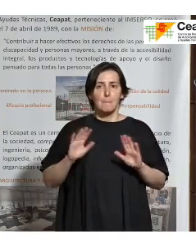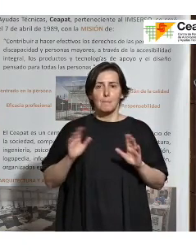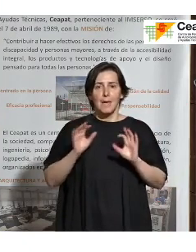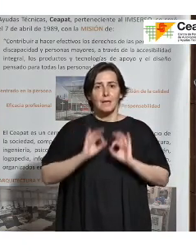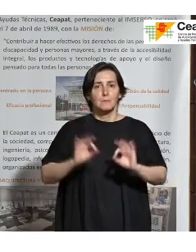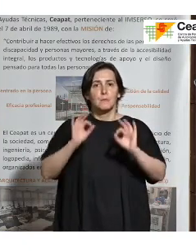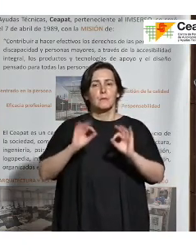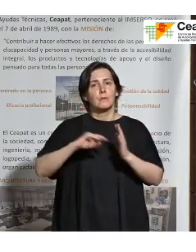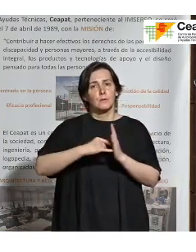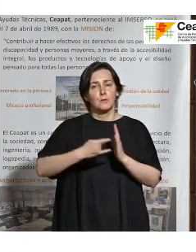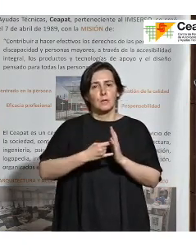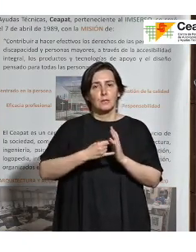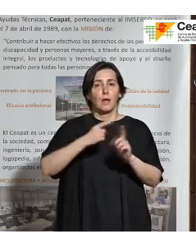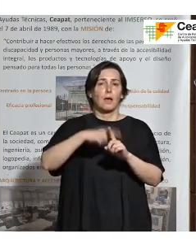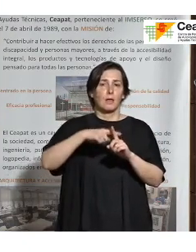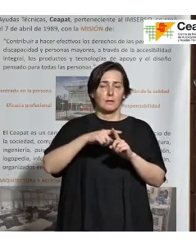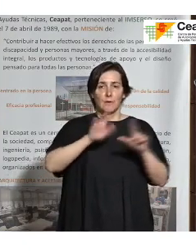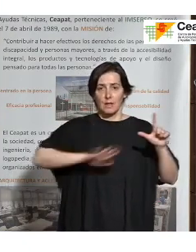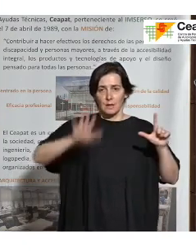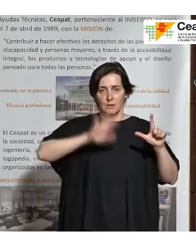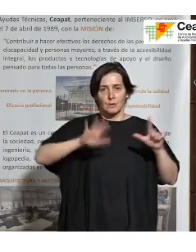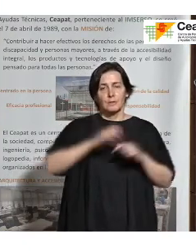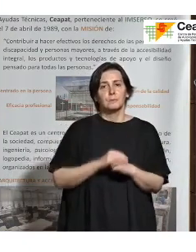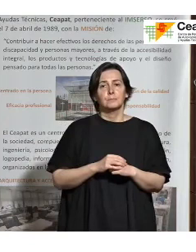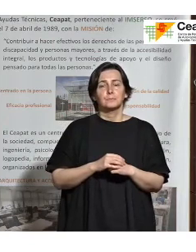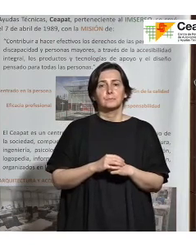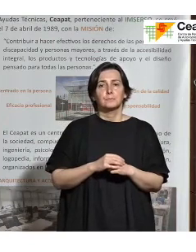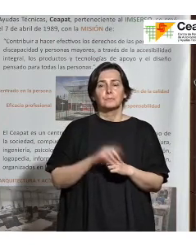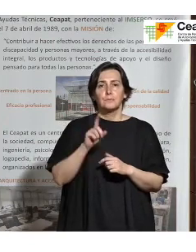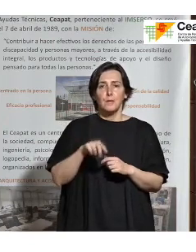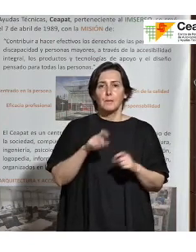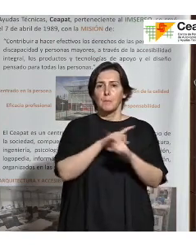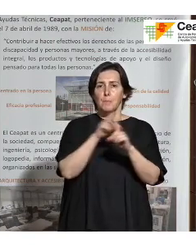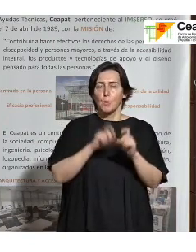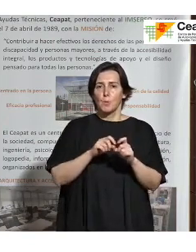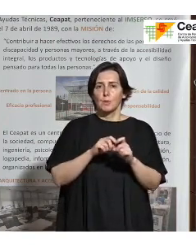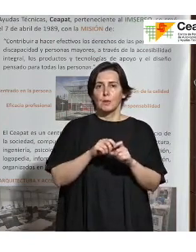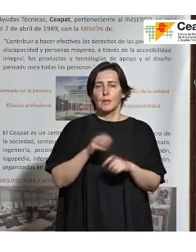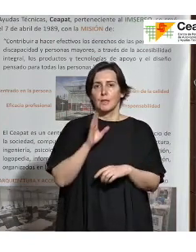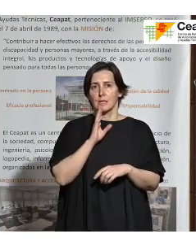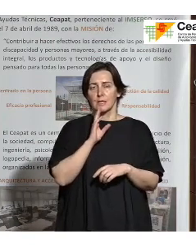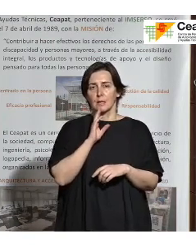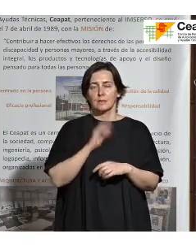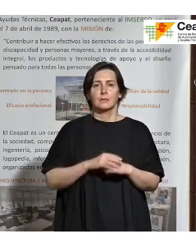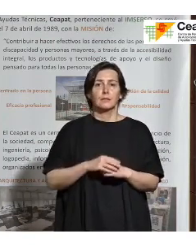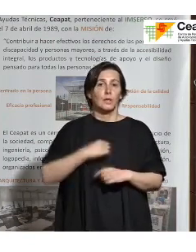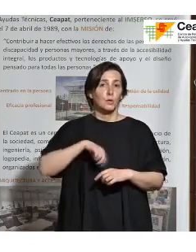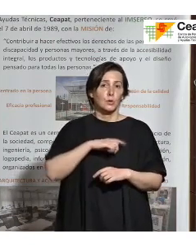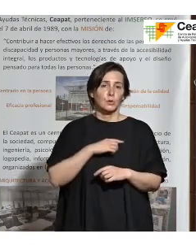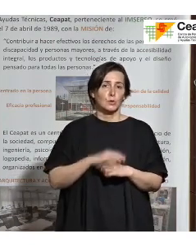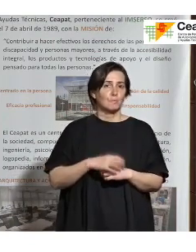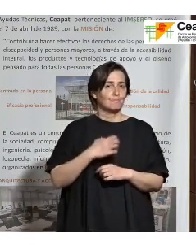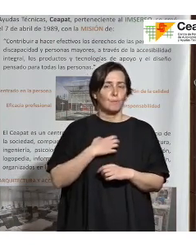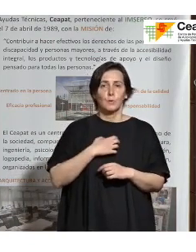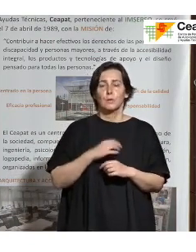técnica a nivel nacional indicar también con respecto a la pregunta que lanzabas anteriormente no tenemos posibilidad de